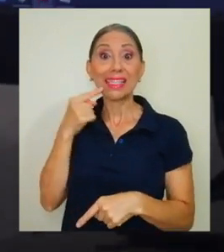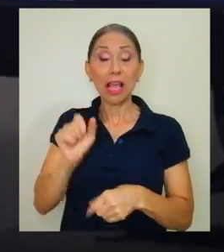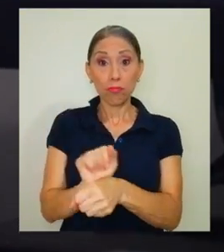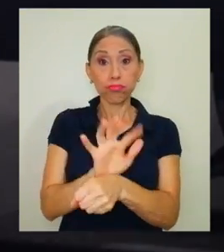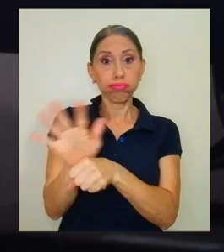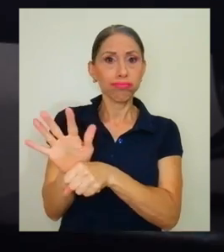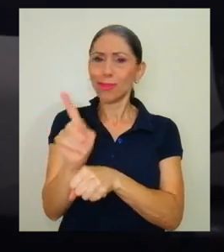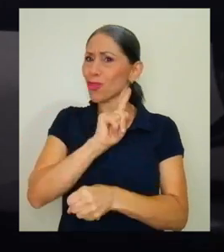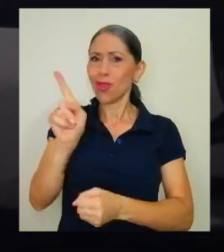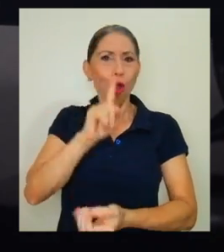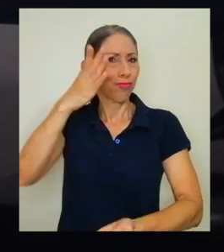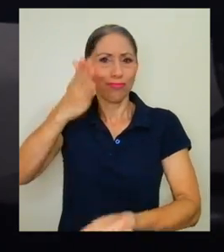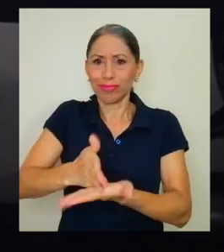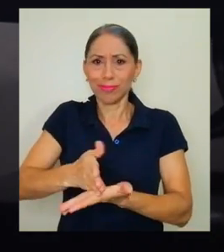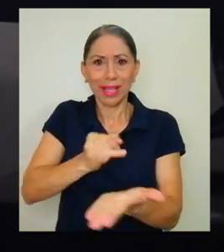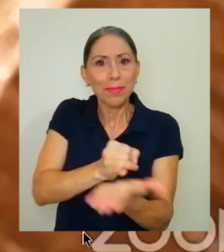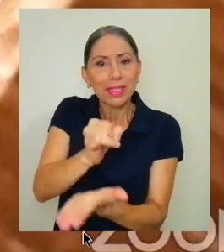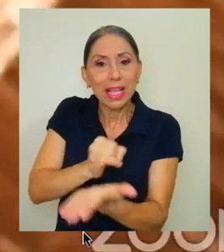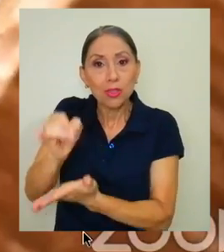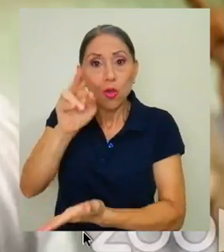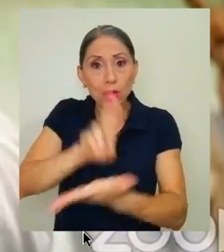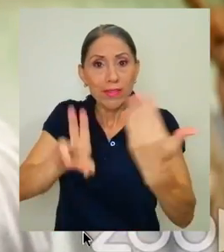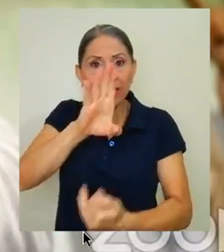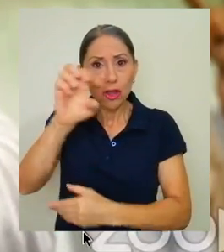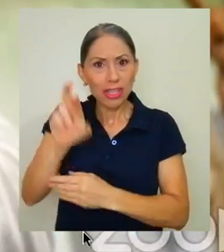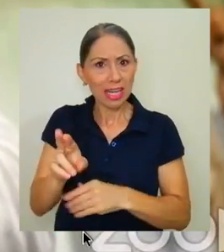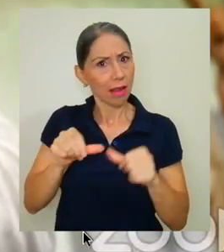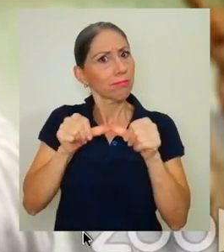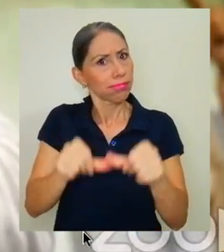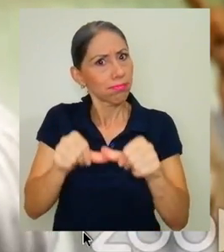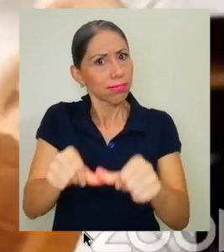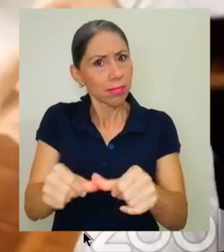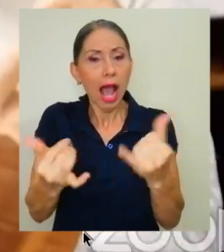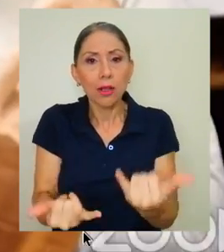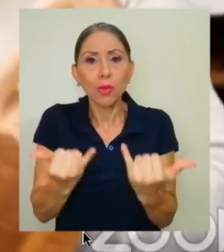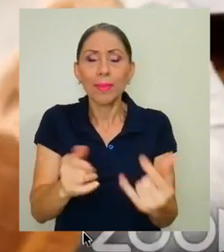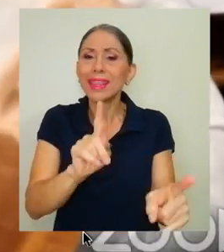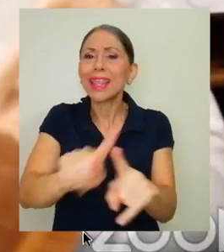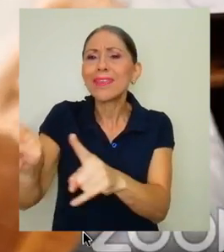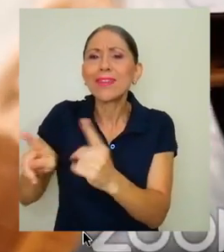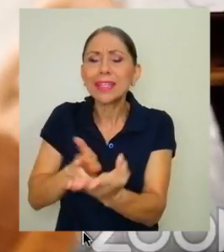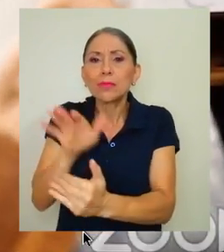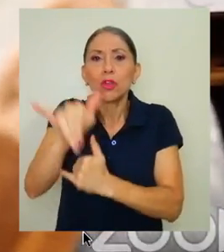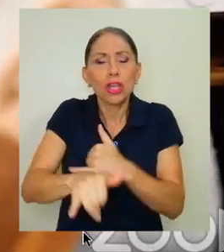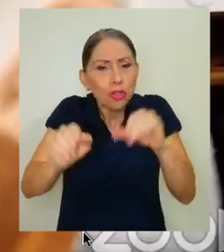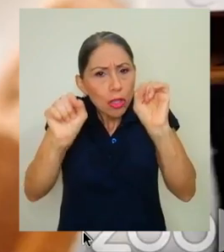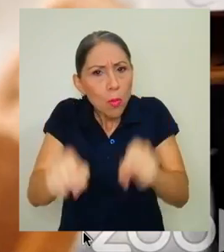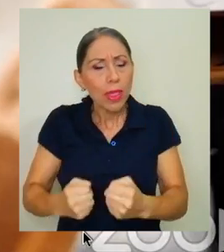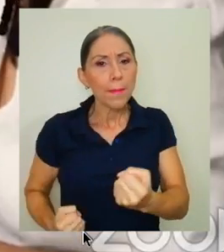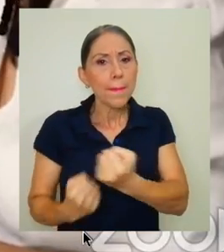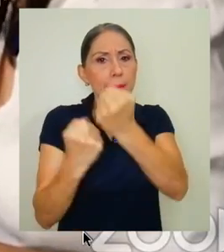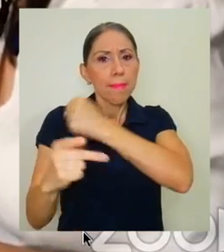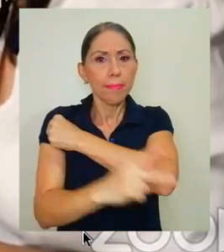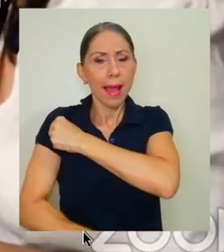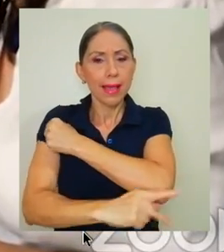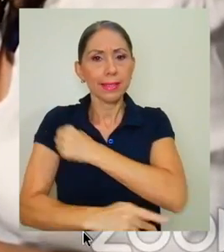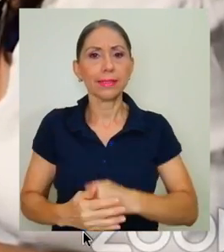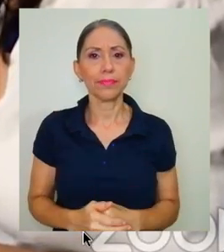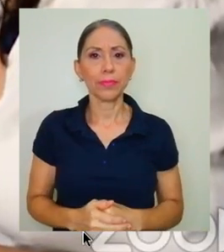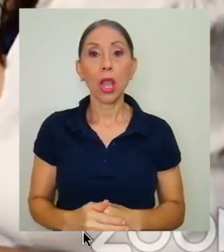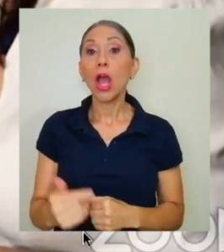detuvo la investigación en la Universidad de Costa Rica y, actualmente, hay proyectos en distintas áreas que pueden aportar grandemente al país.